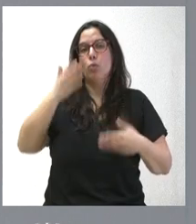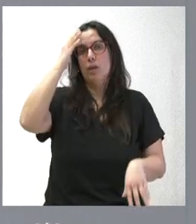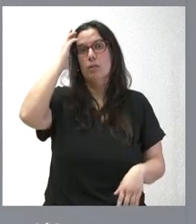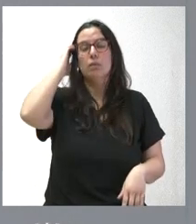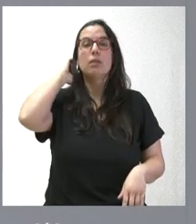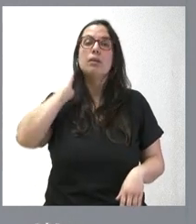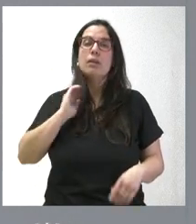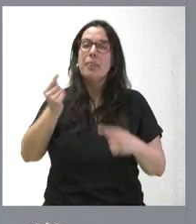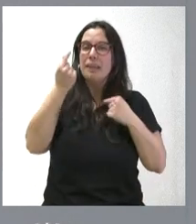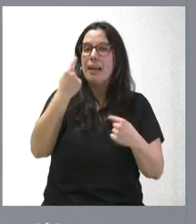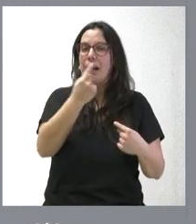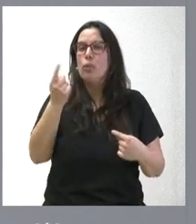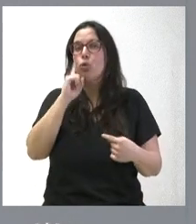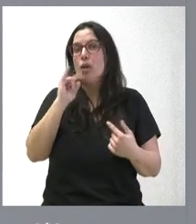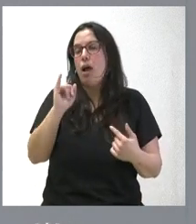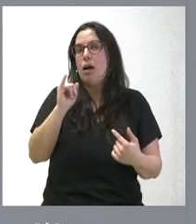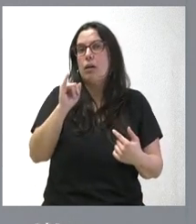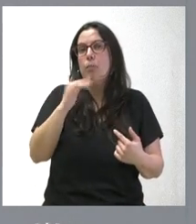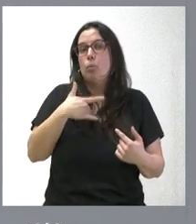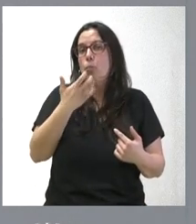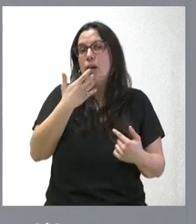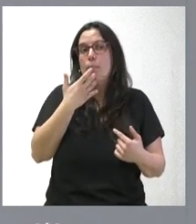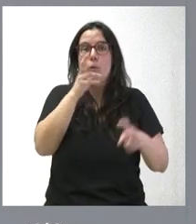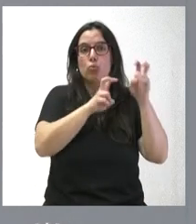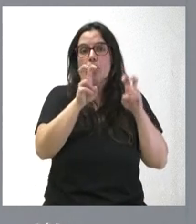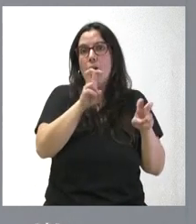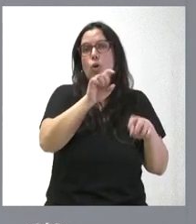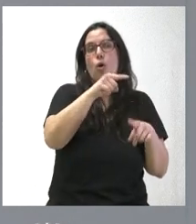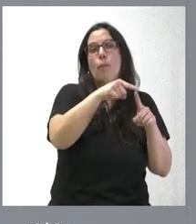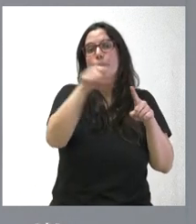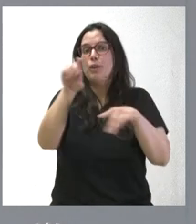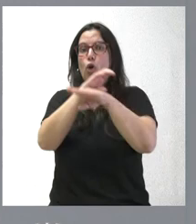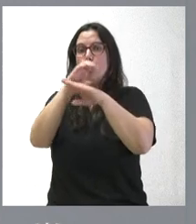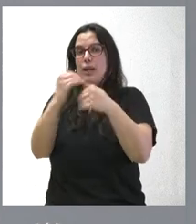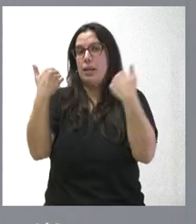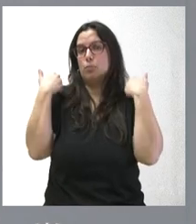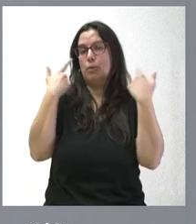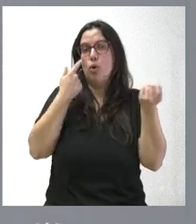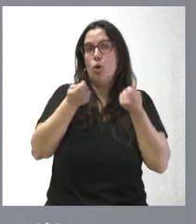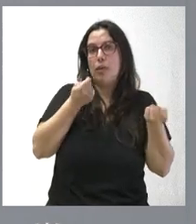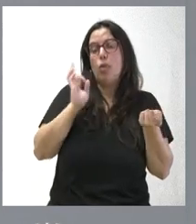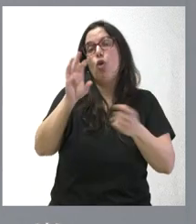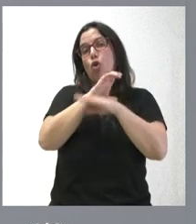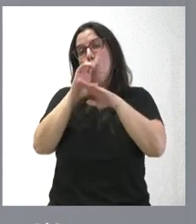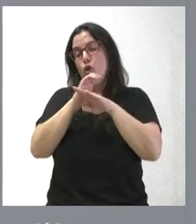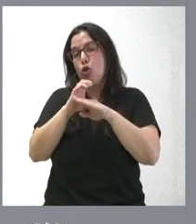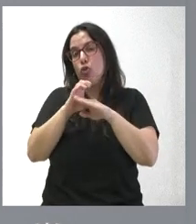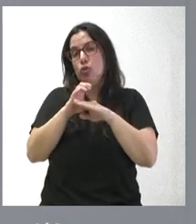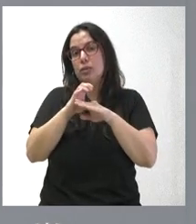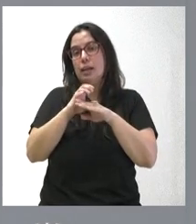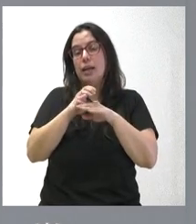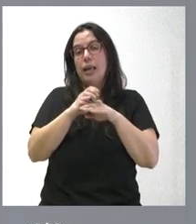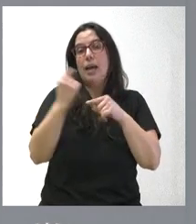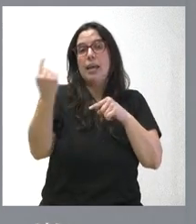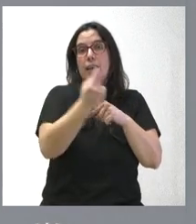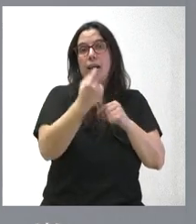de cada uno de ellos, pero quizá podríamos buscar algún ejemplo o poner en contacto con la consejería que lo coordina o con la consejería gestora de cada una de las iniciativas,